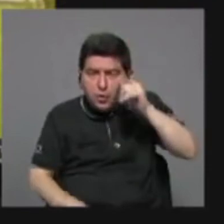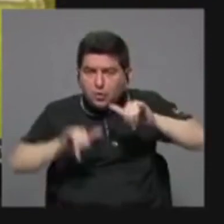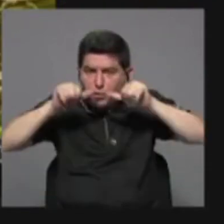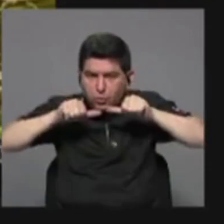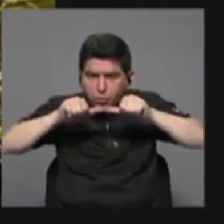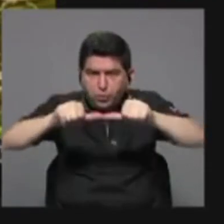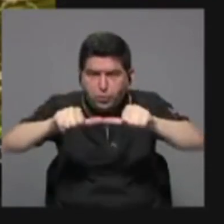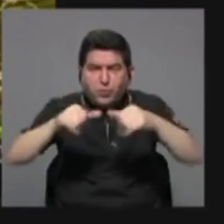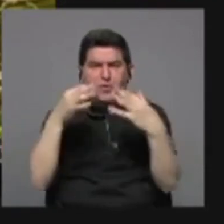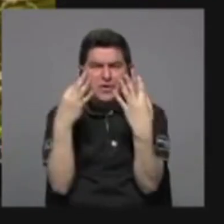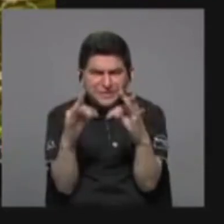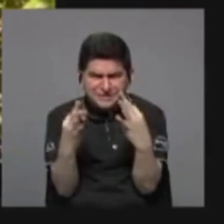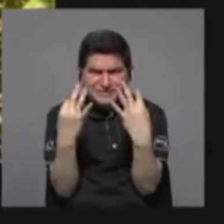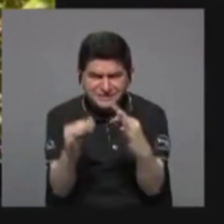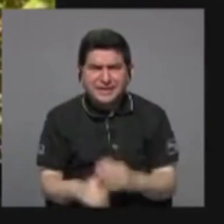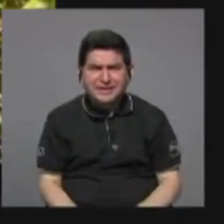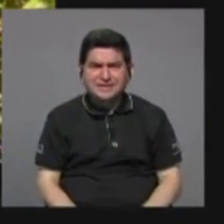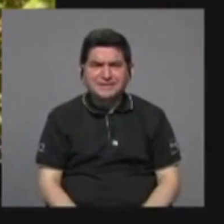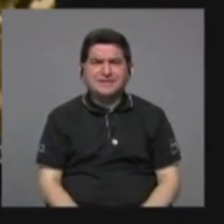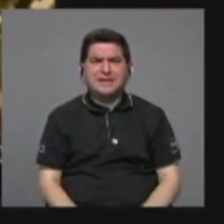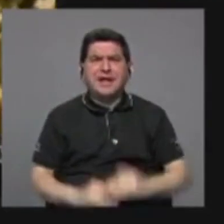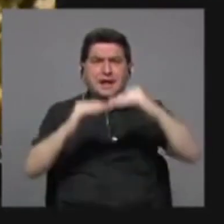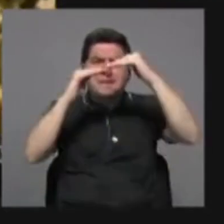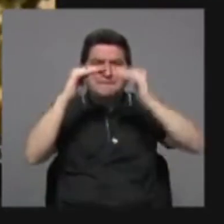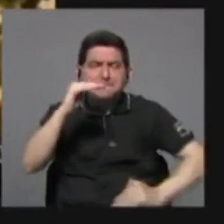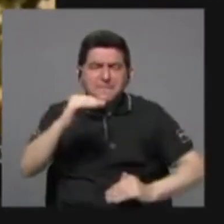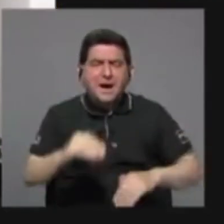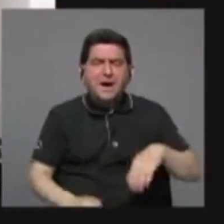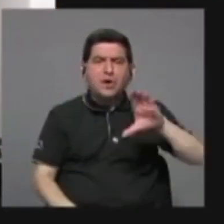buscando ganadería de bajo carbono,